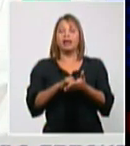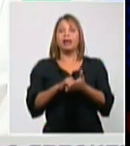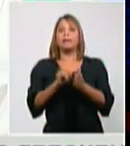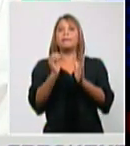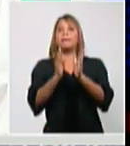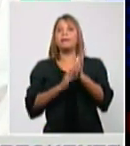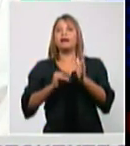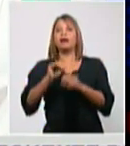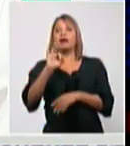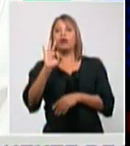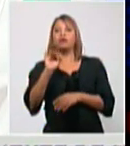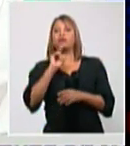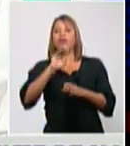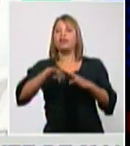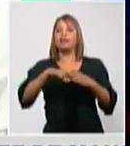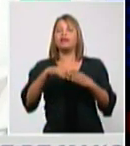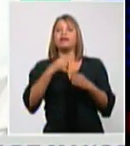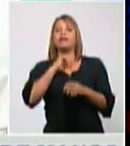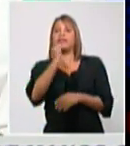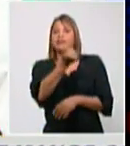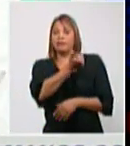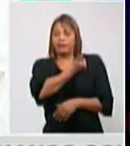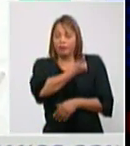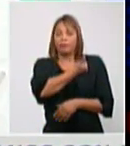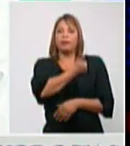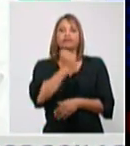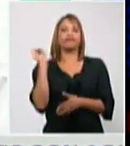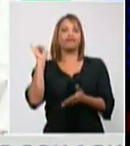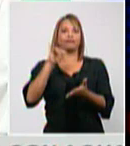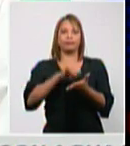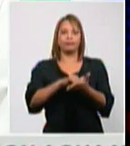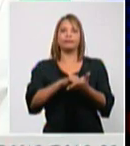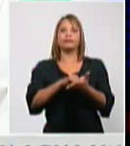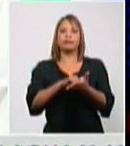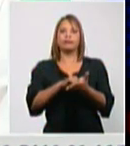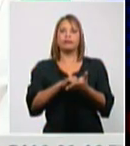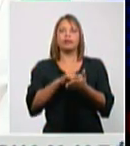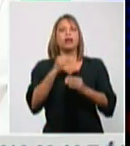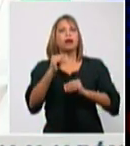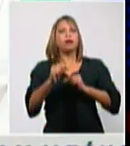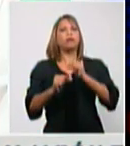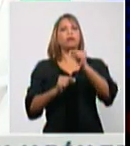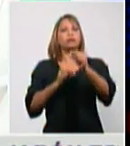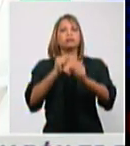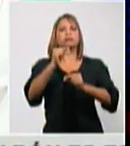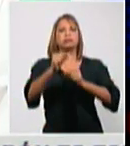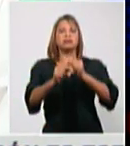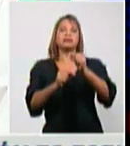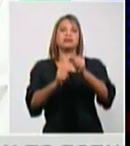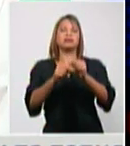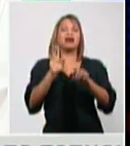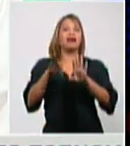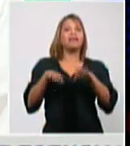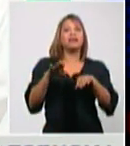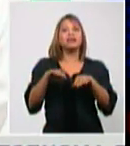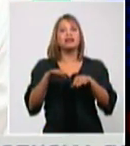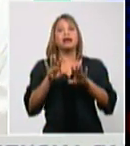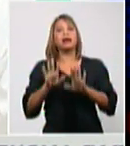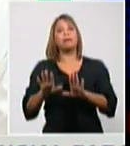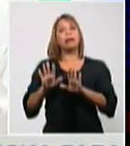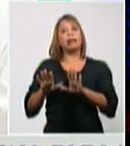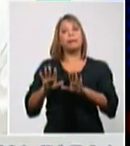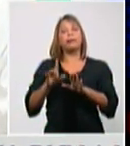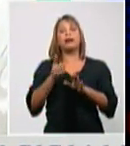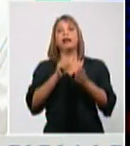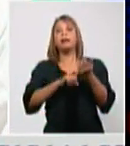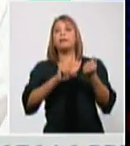en el momento que son los... es la evolución muchas veces de los PCR, porque dependen de la carga